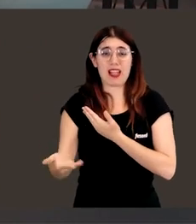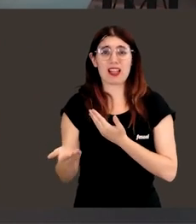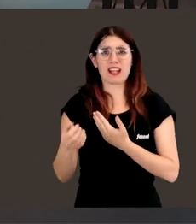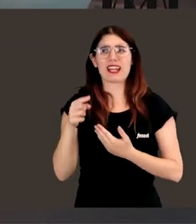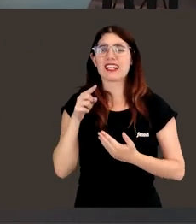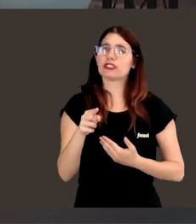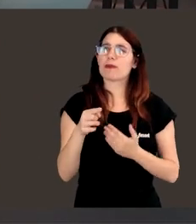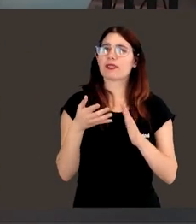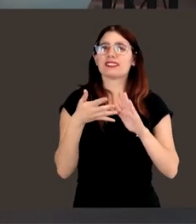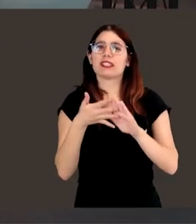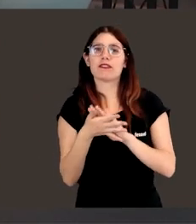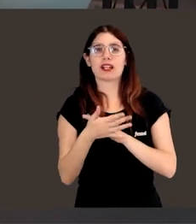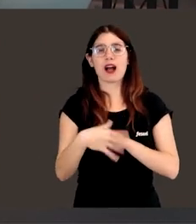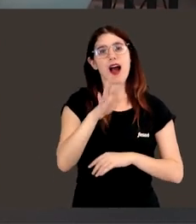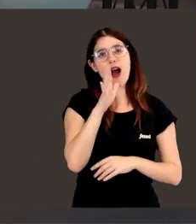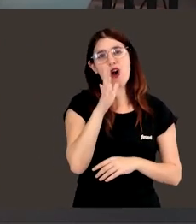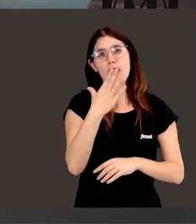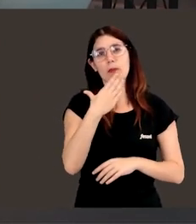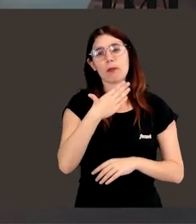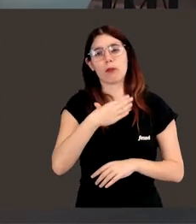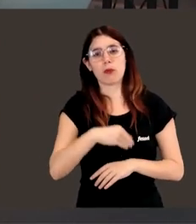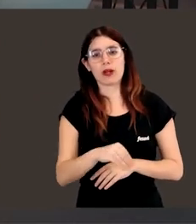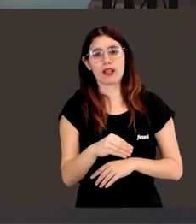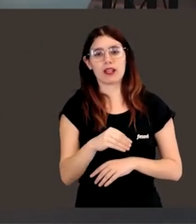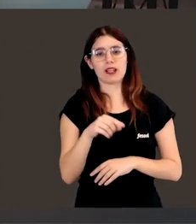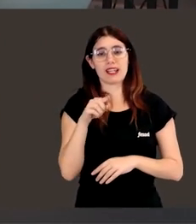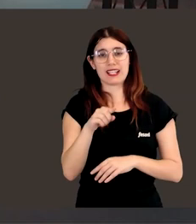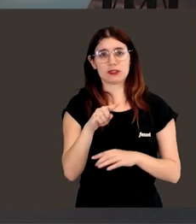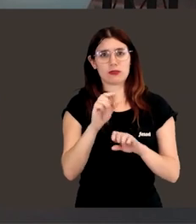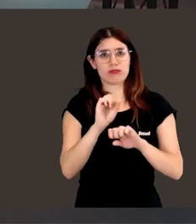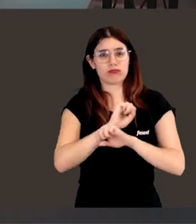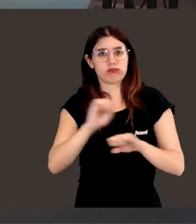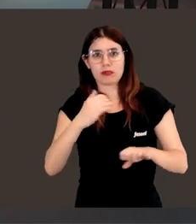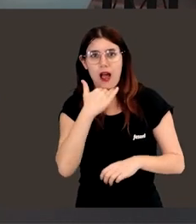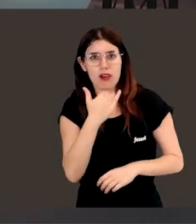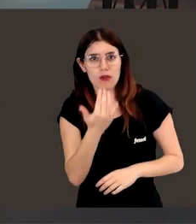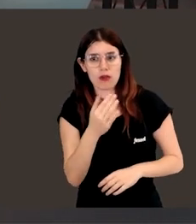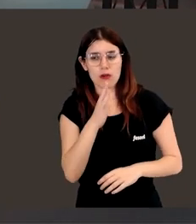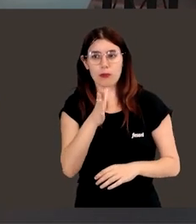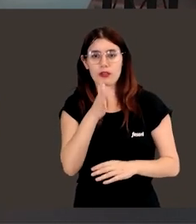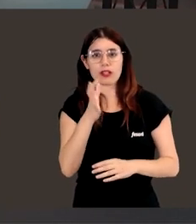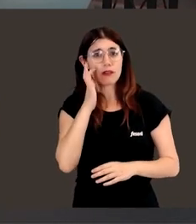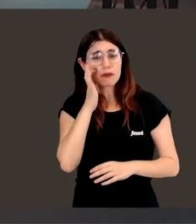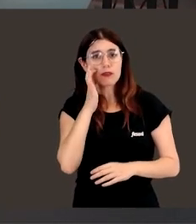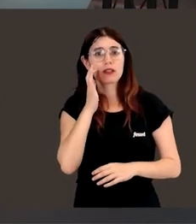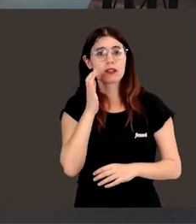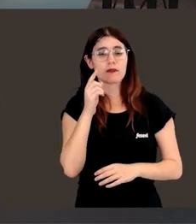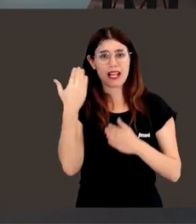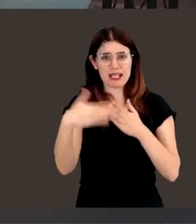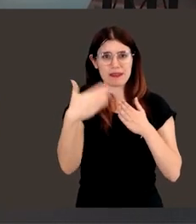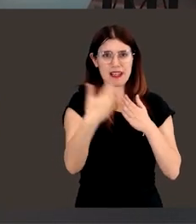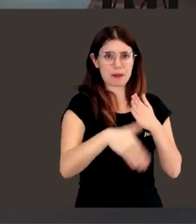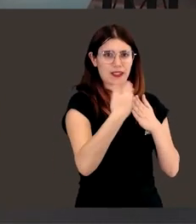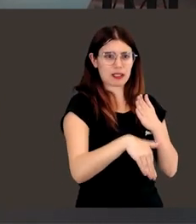no corremos el riesgo de que en algún momento esa bomba explote, porque a pesar de todas esas limitaciones,